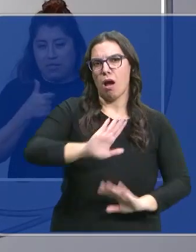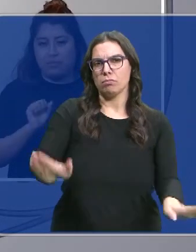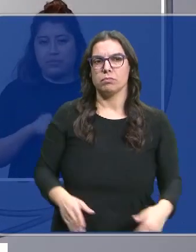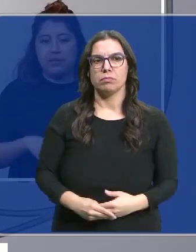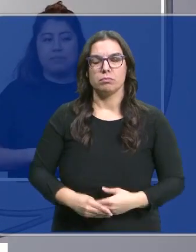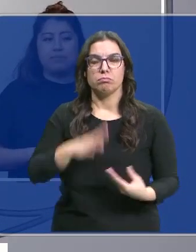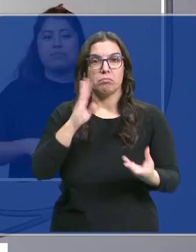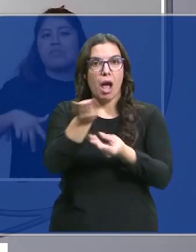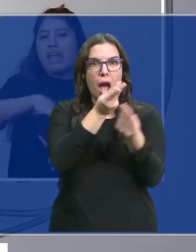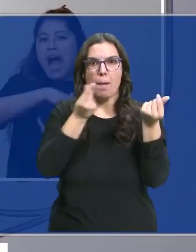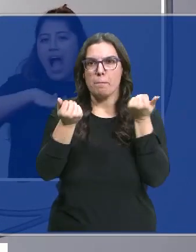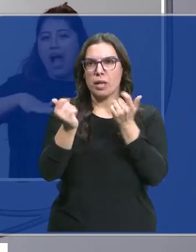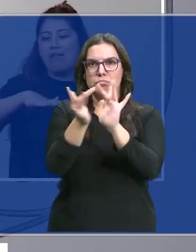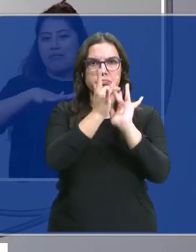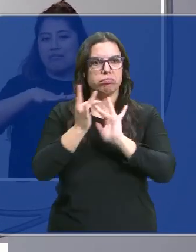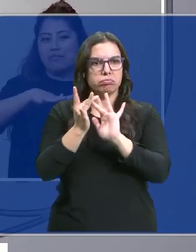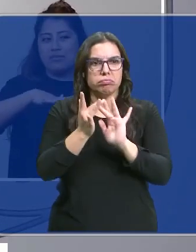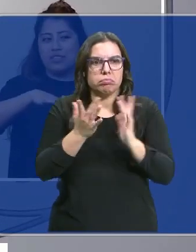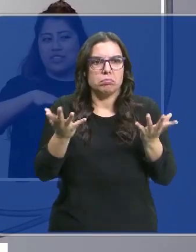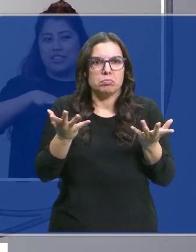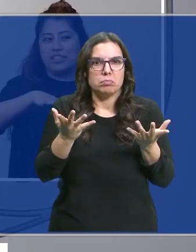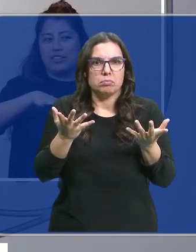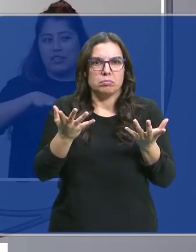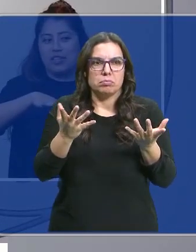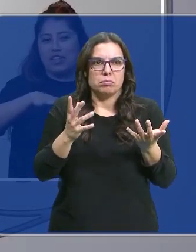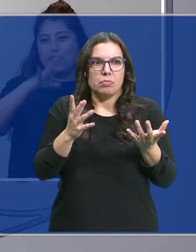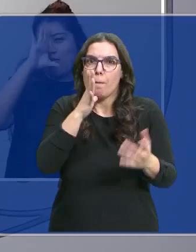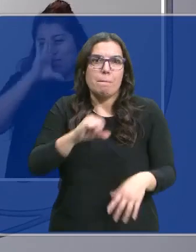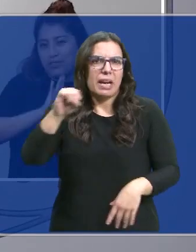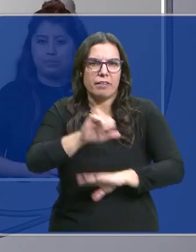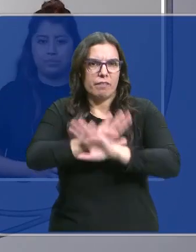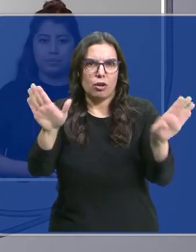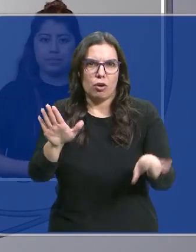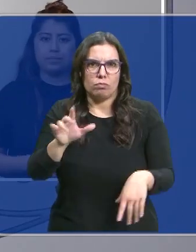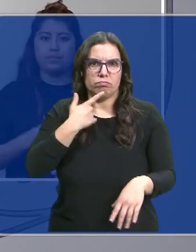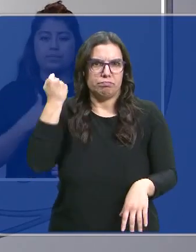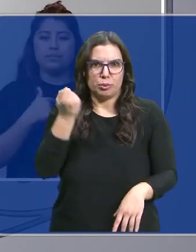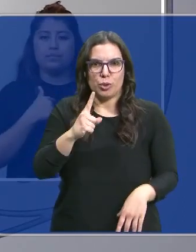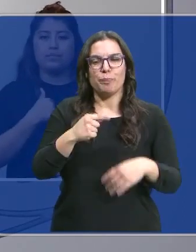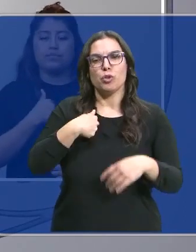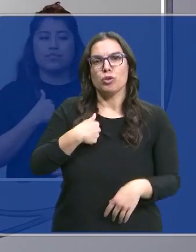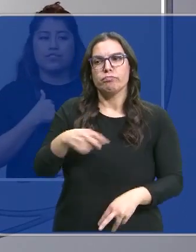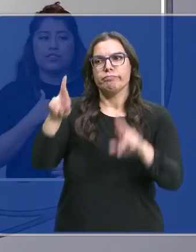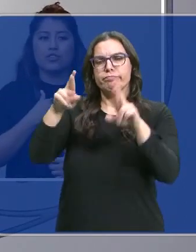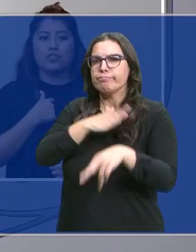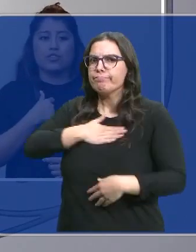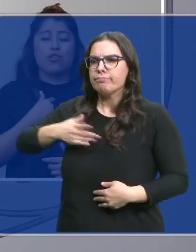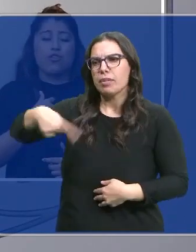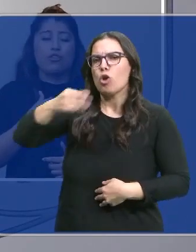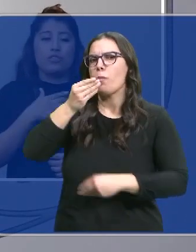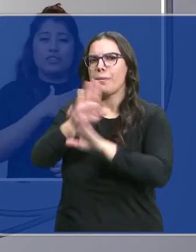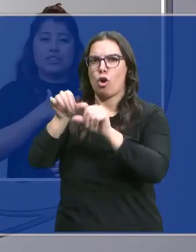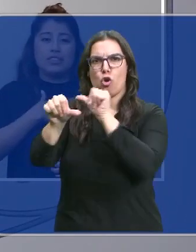El ambiente ha sido, no se lo voy a ustedes ocultar, magnífico. Yo solamente quiero desearles lo mejor.